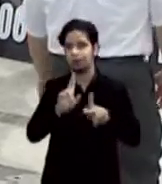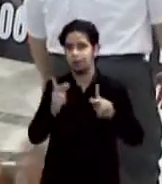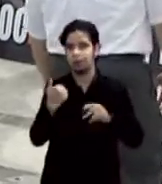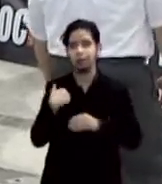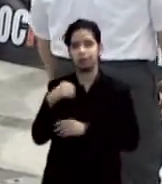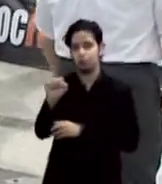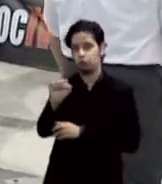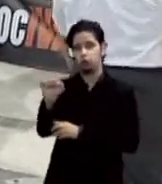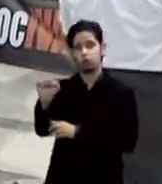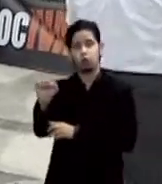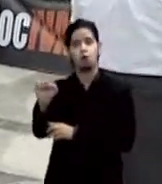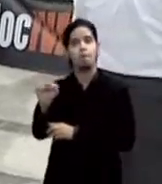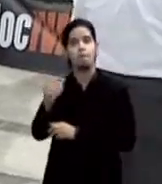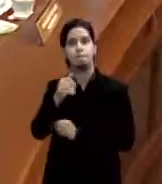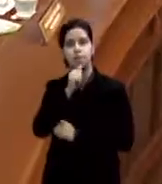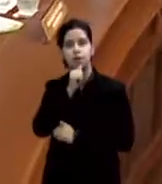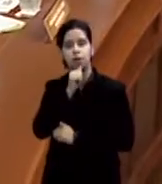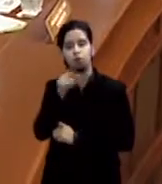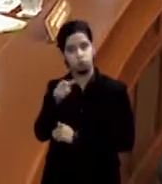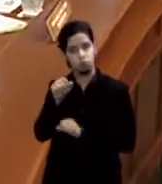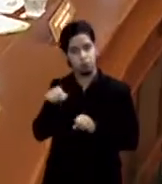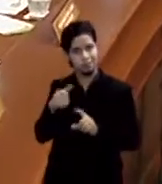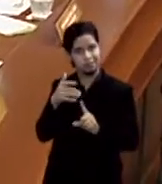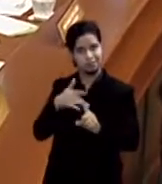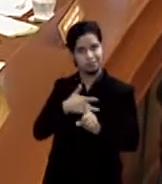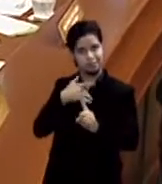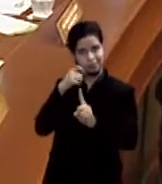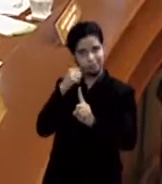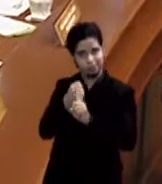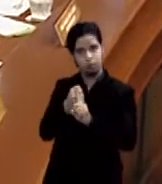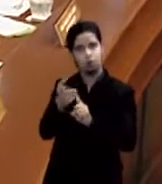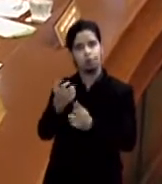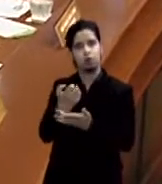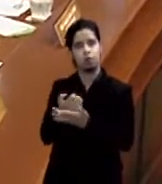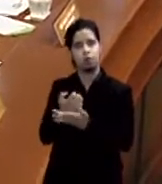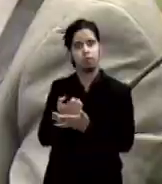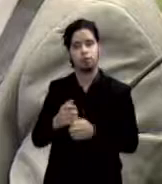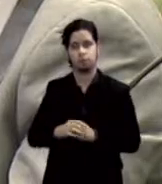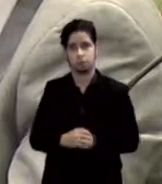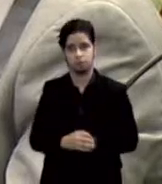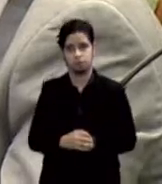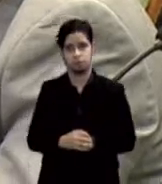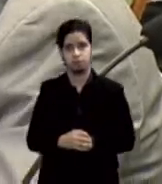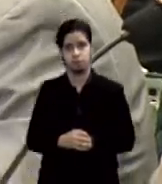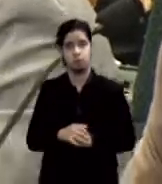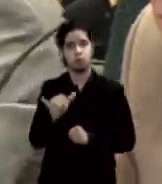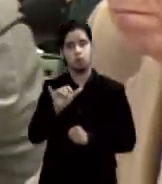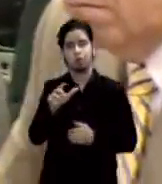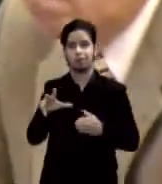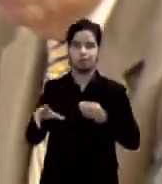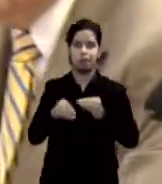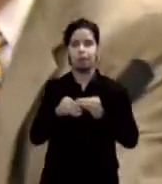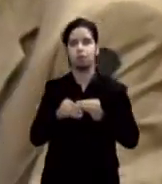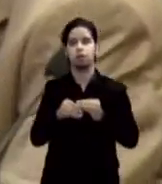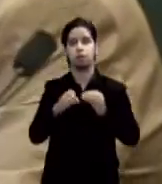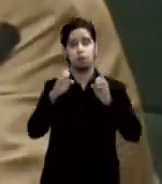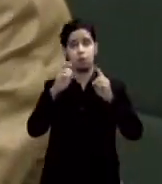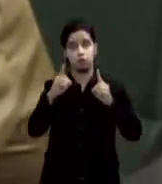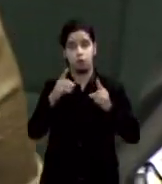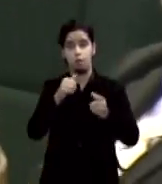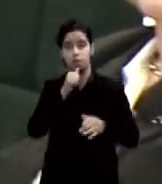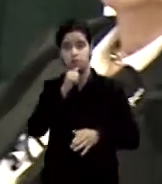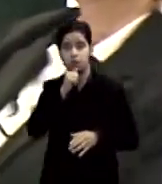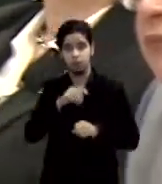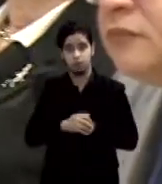privados son los que se ha impactado por esto ahora el sector de la salud se suma al sector de la educación privada como parte de los posibles